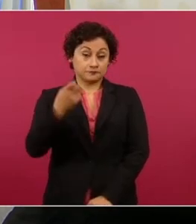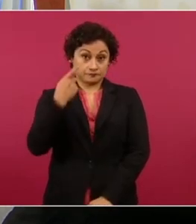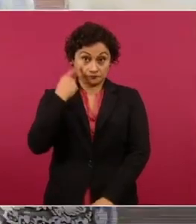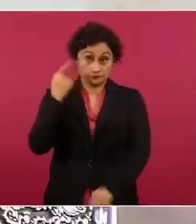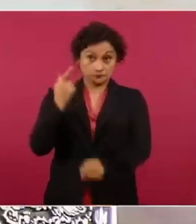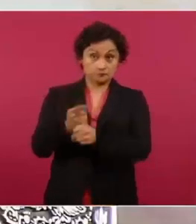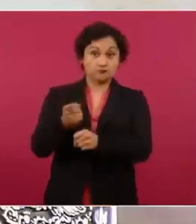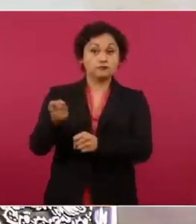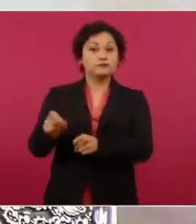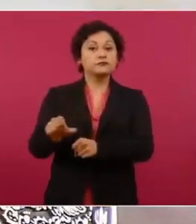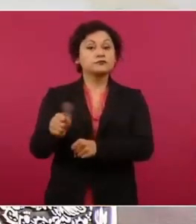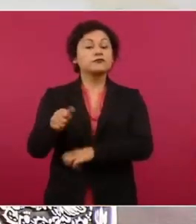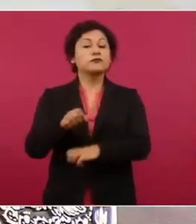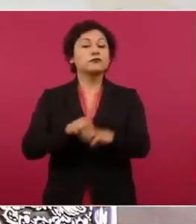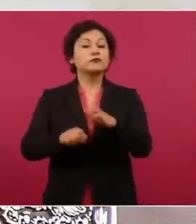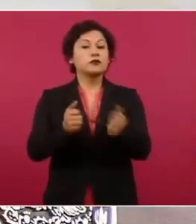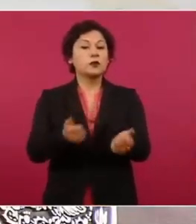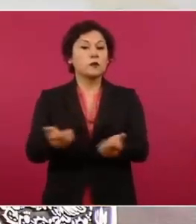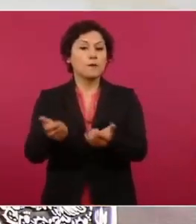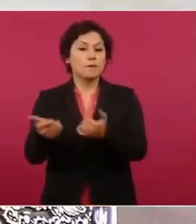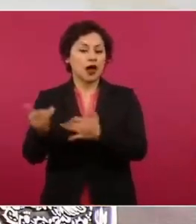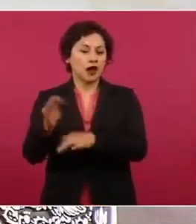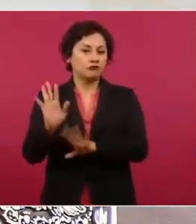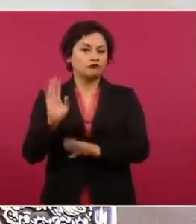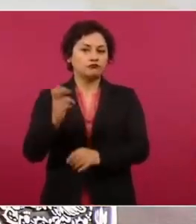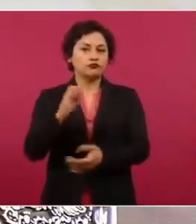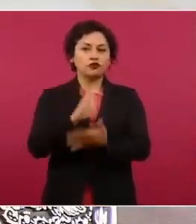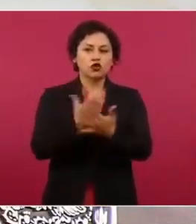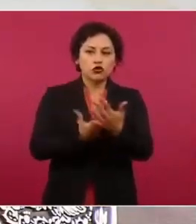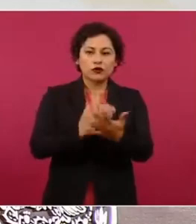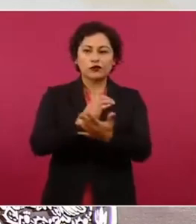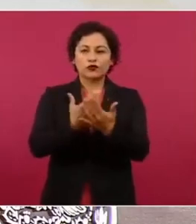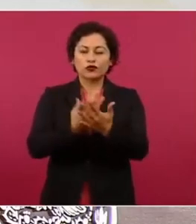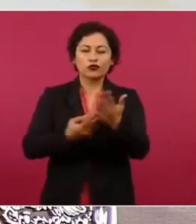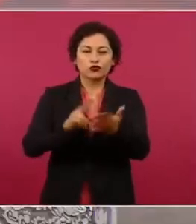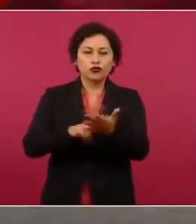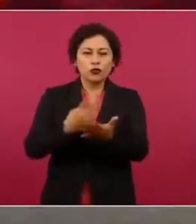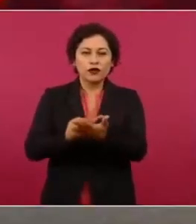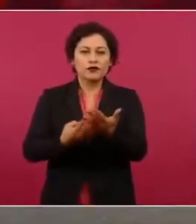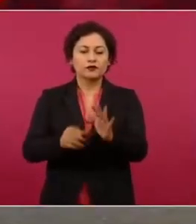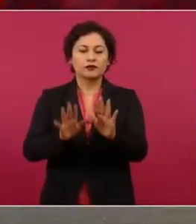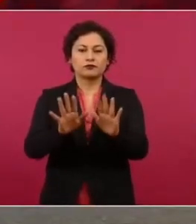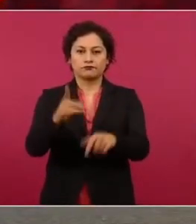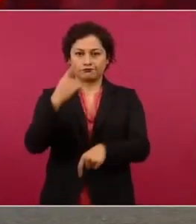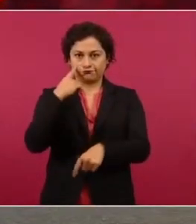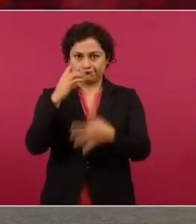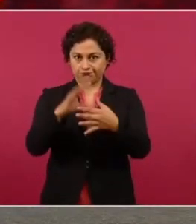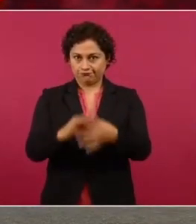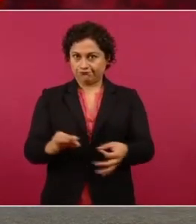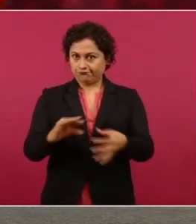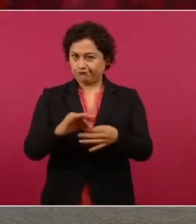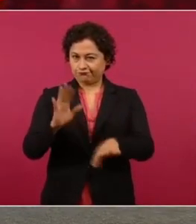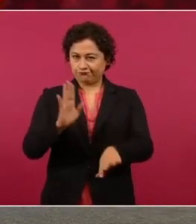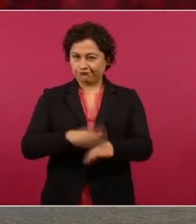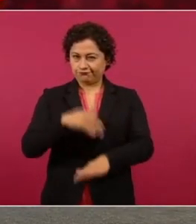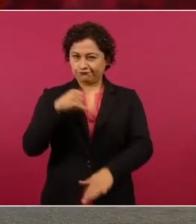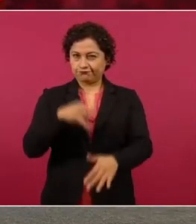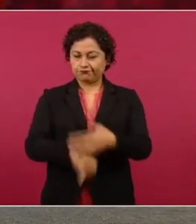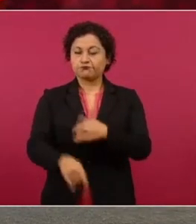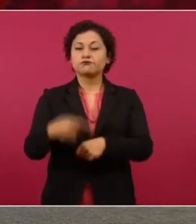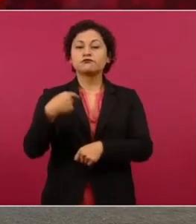uso, digamos, de los contratos dobles. Y para dejar más asentado este tema voy a presentar una grabación